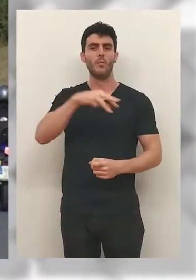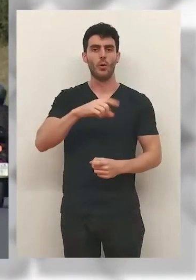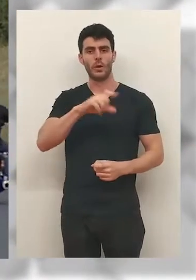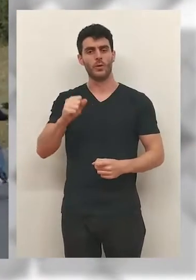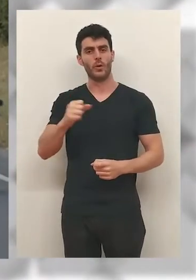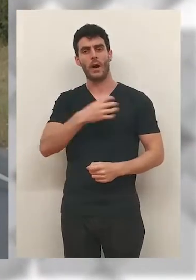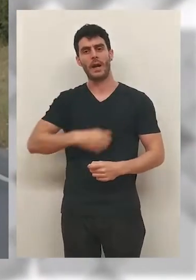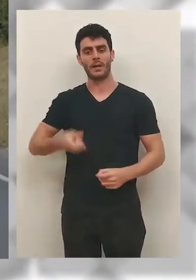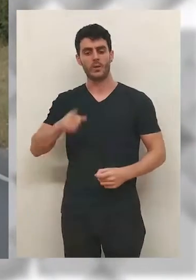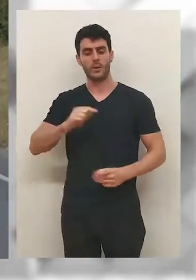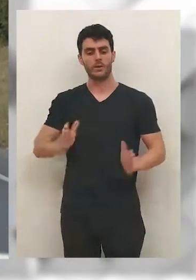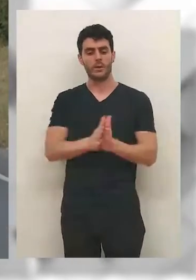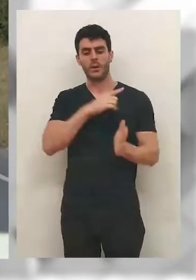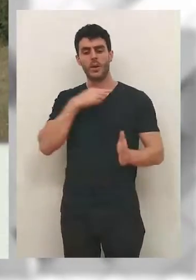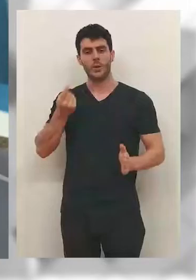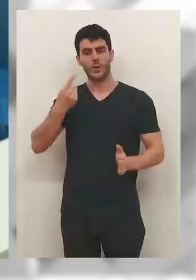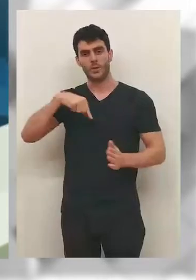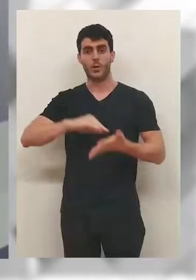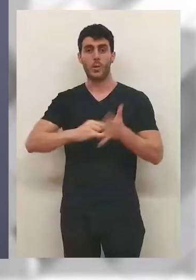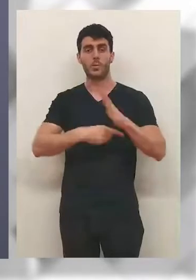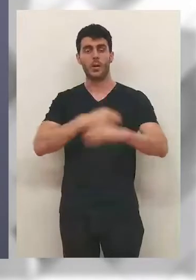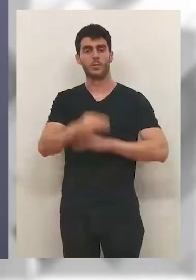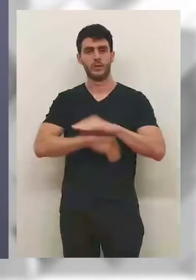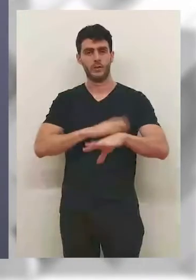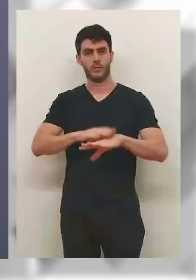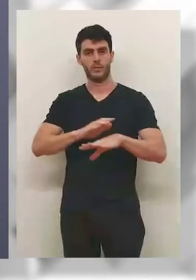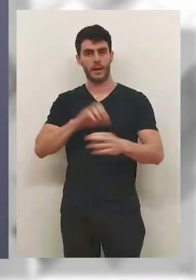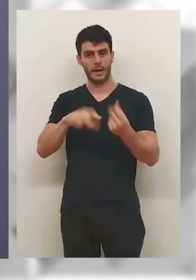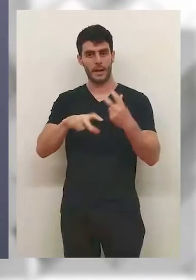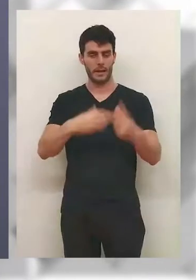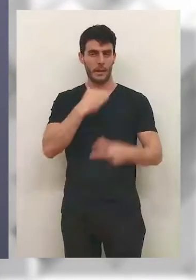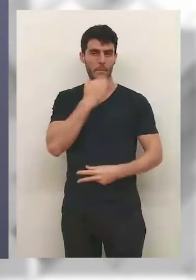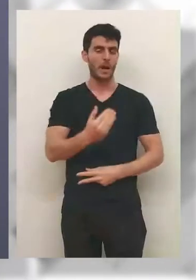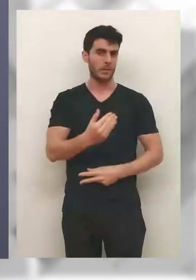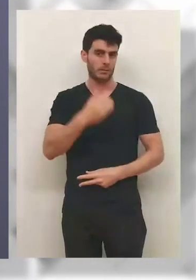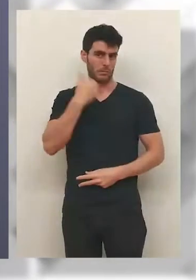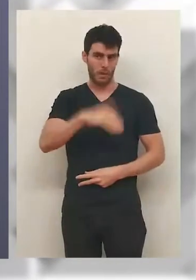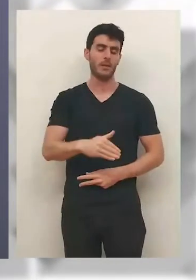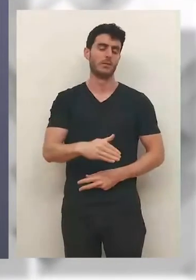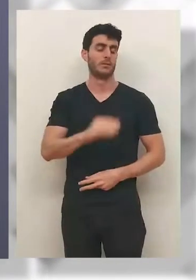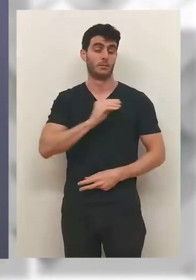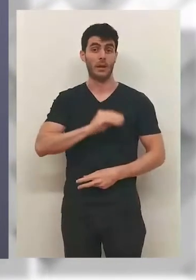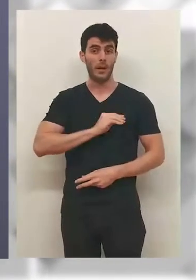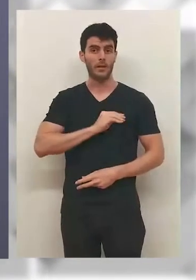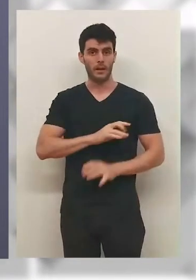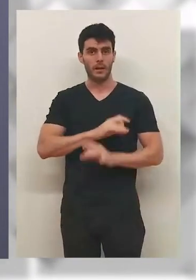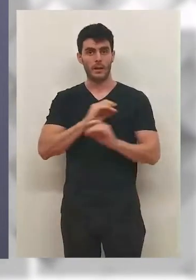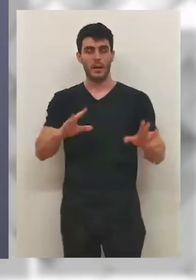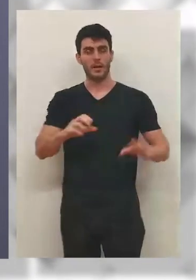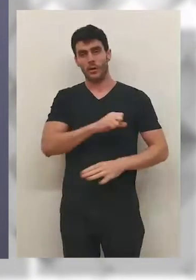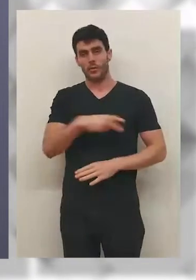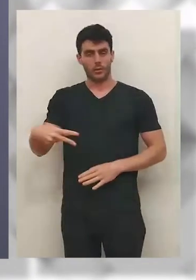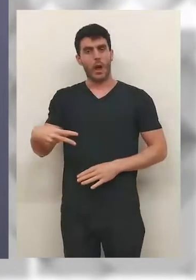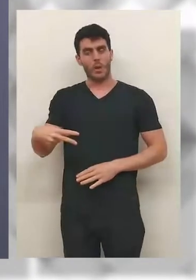en las variantes de Murillo, Arnedo y Santo Domingo. Hemos hecho un plan para que las carreteras que están mal, que son bastantes